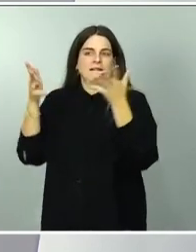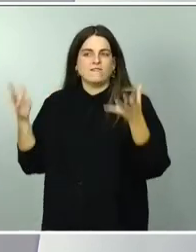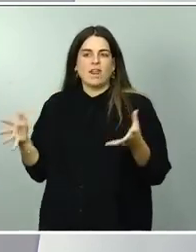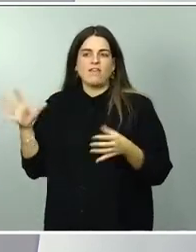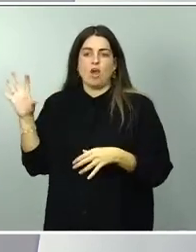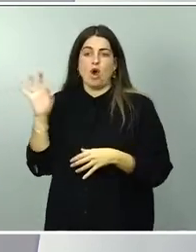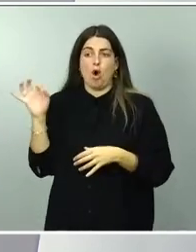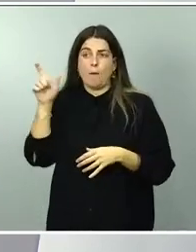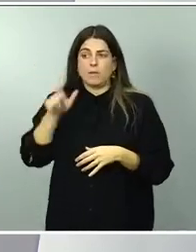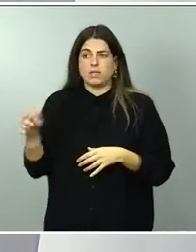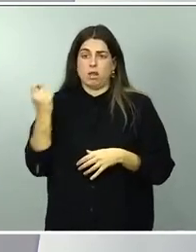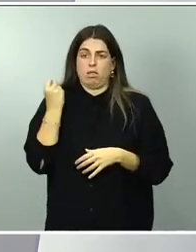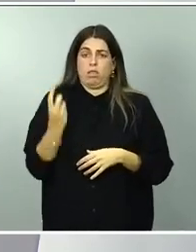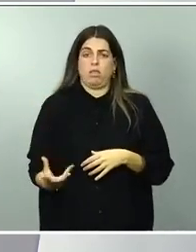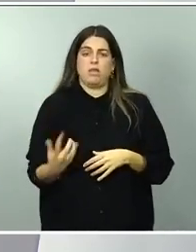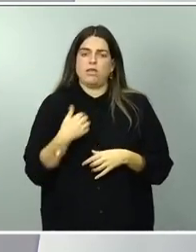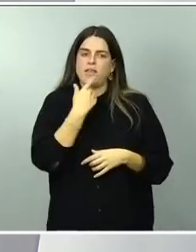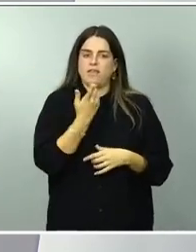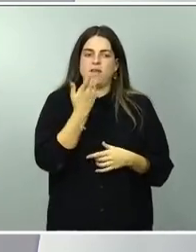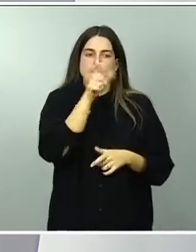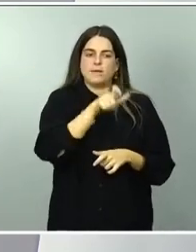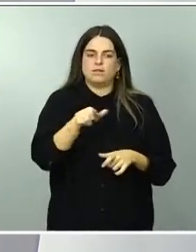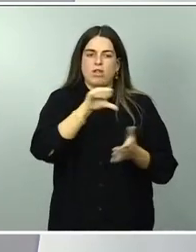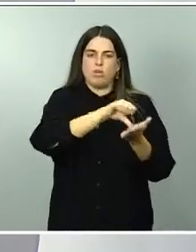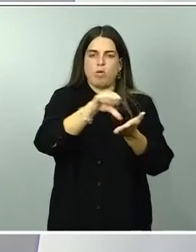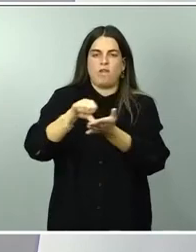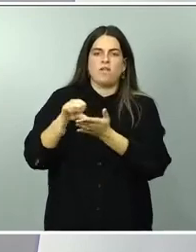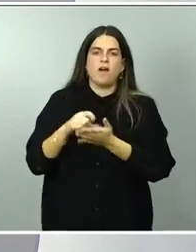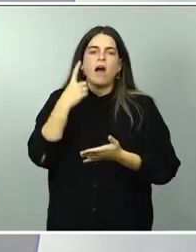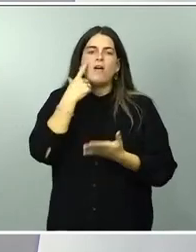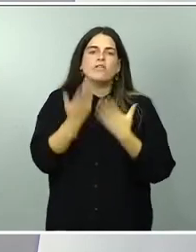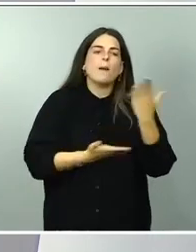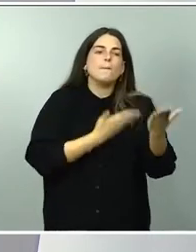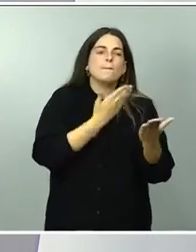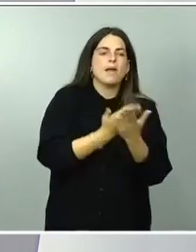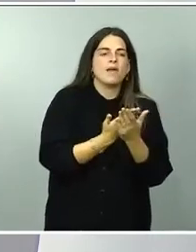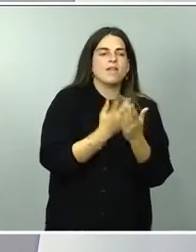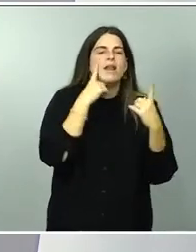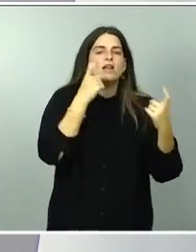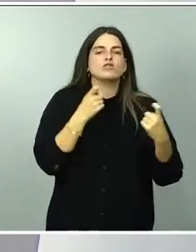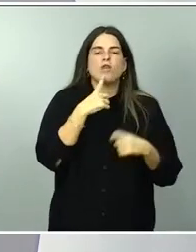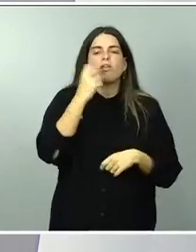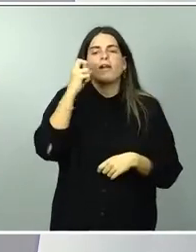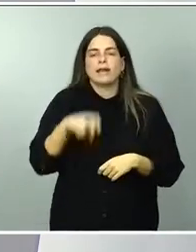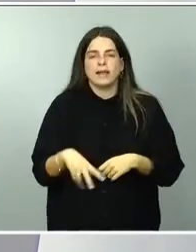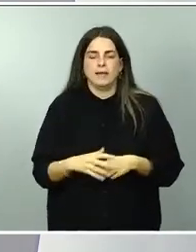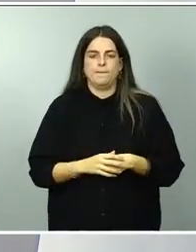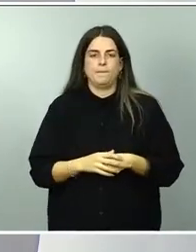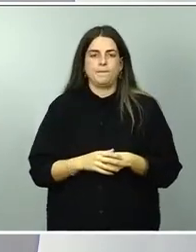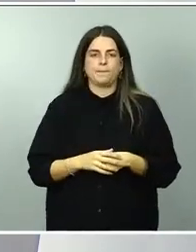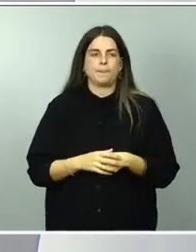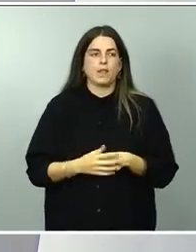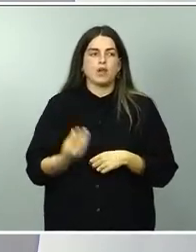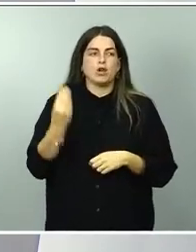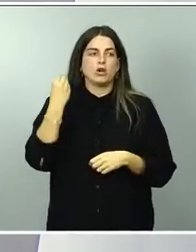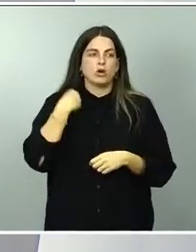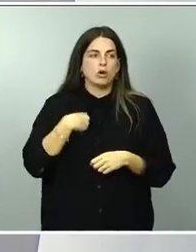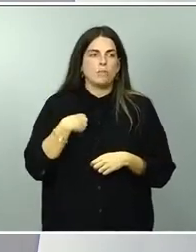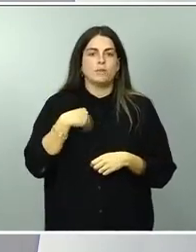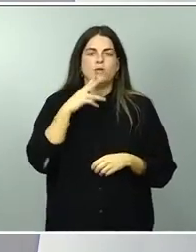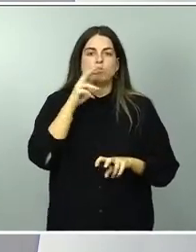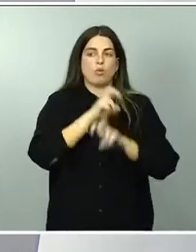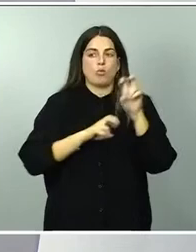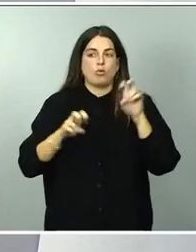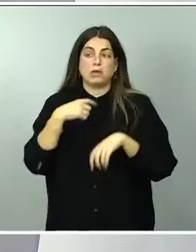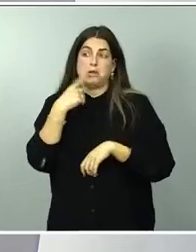decir a los ciudadanos a quienes van a pedir ese esfuerzo. Lo mismo buscan, aunque no lo digan, que sea otra